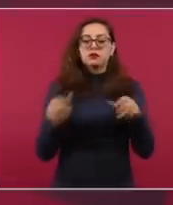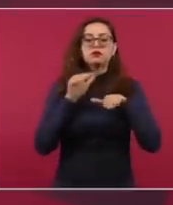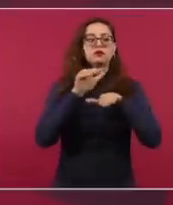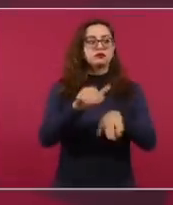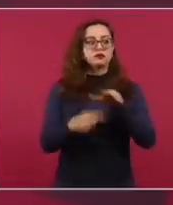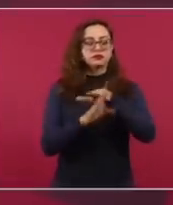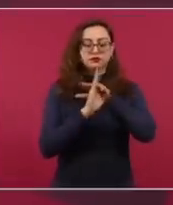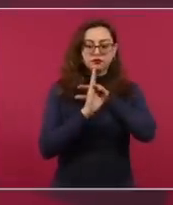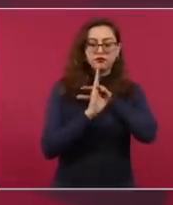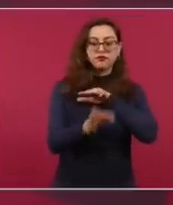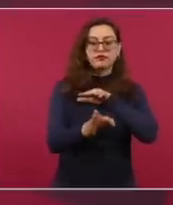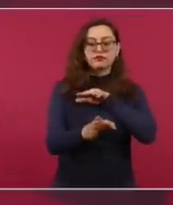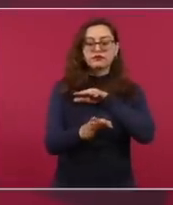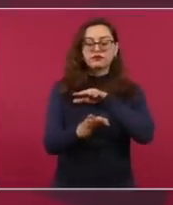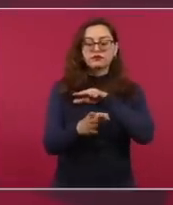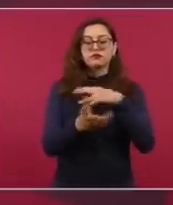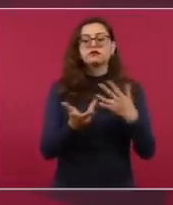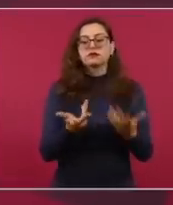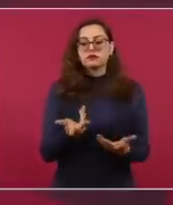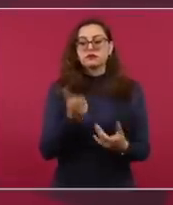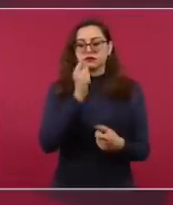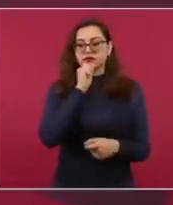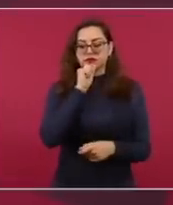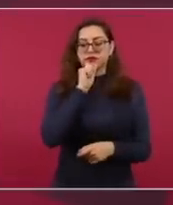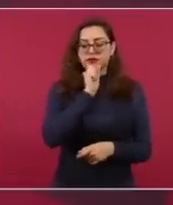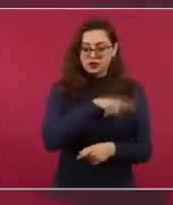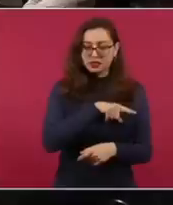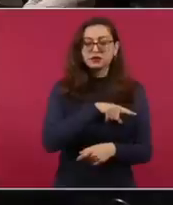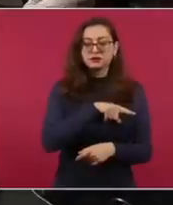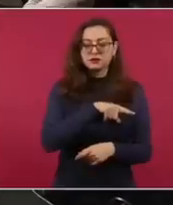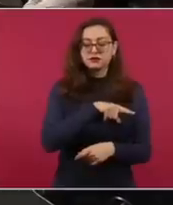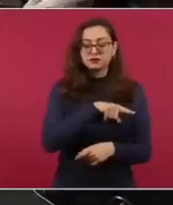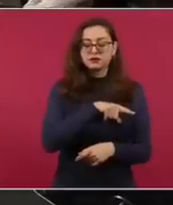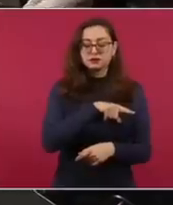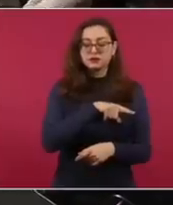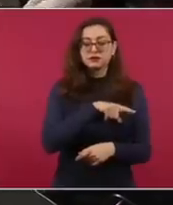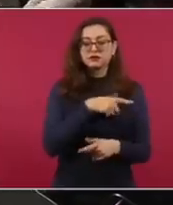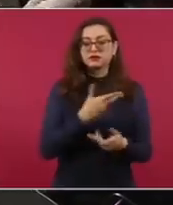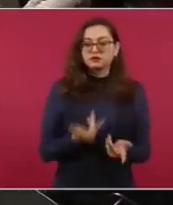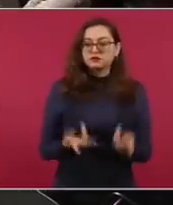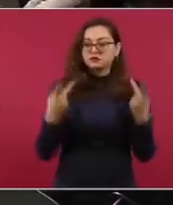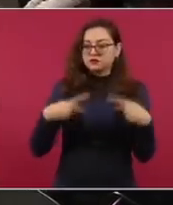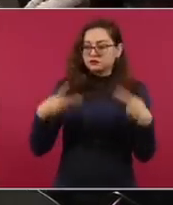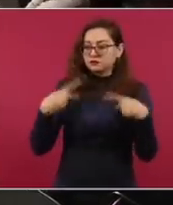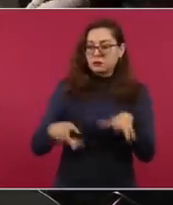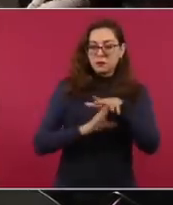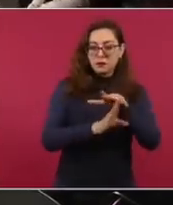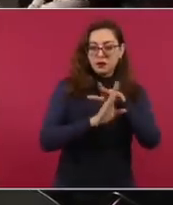dio a conocer el apoyo a nuestros migrantes,